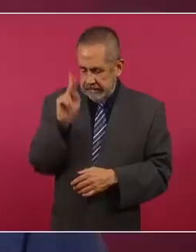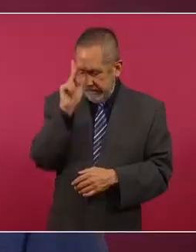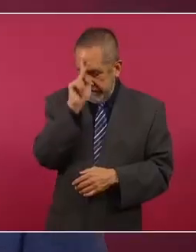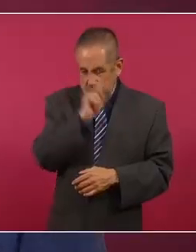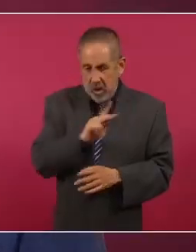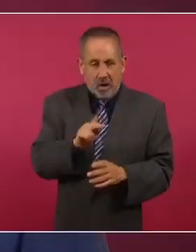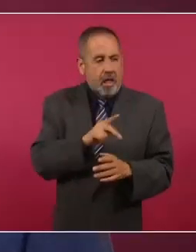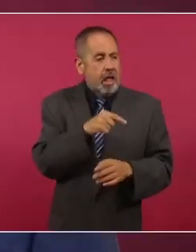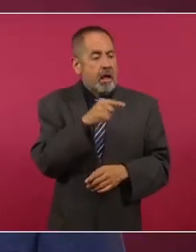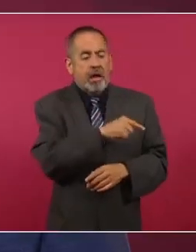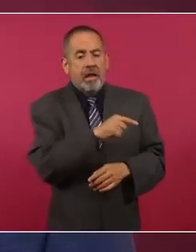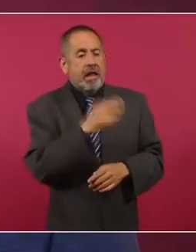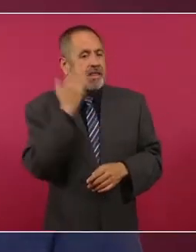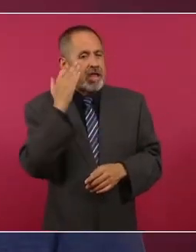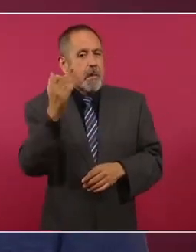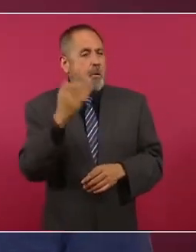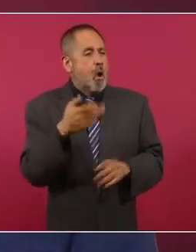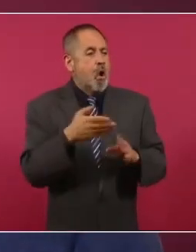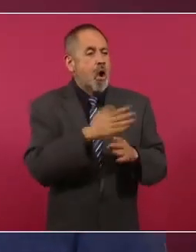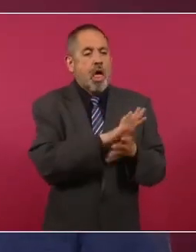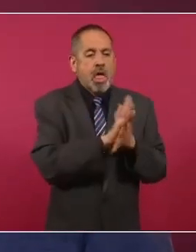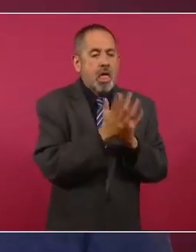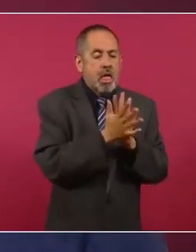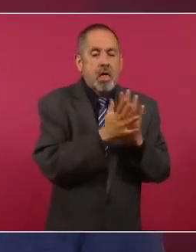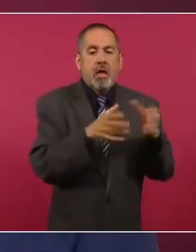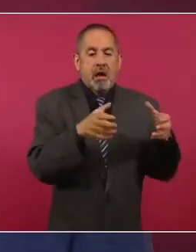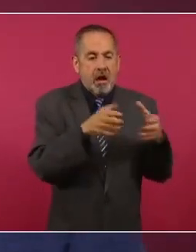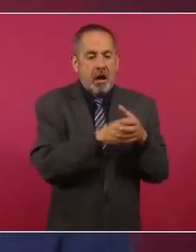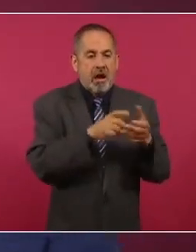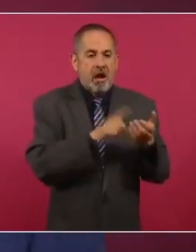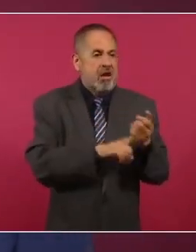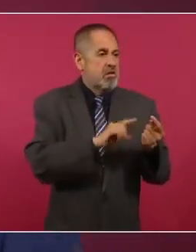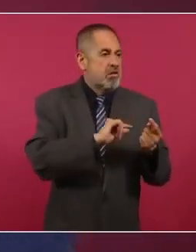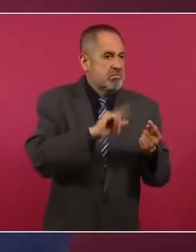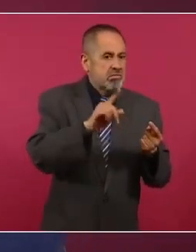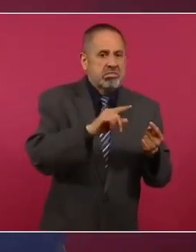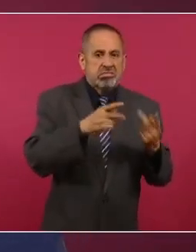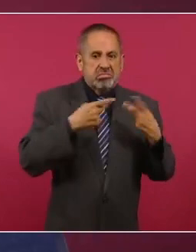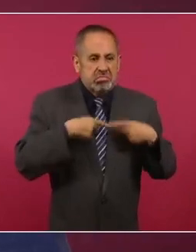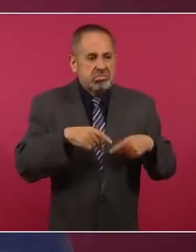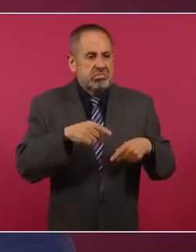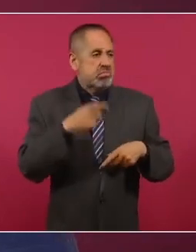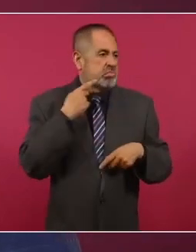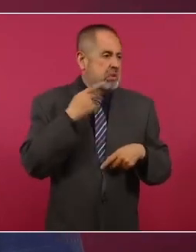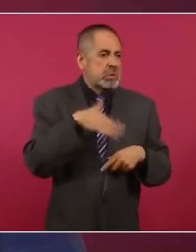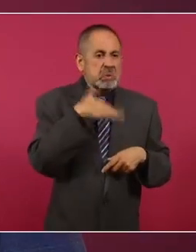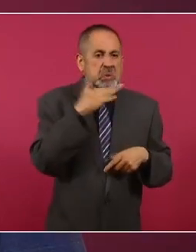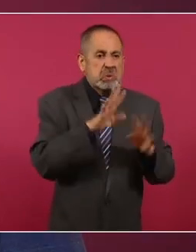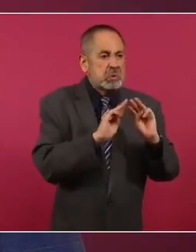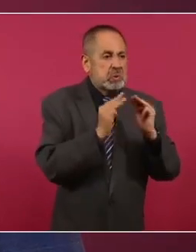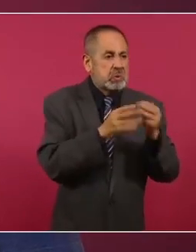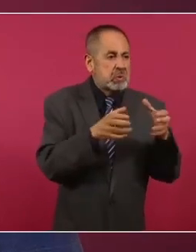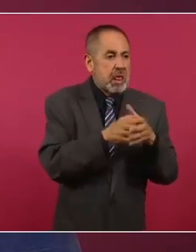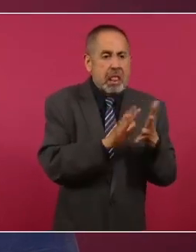contubernio entre delincuentes potentados y autoridades.